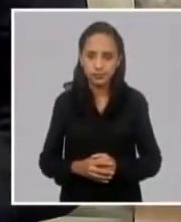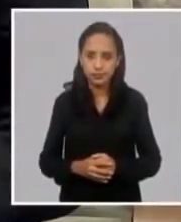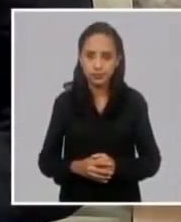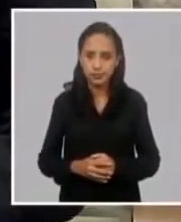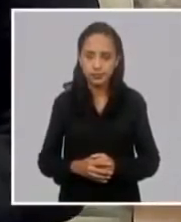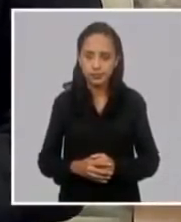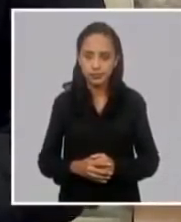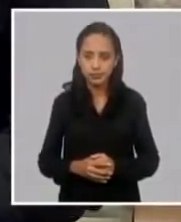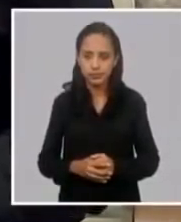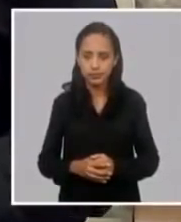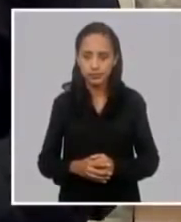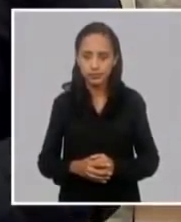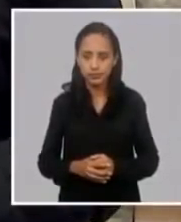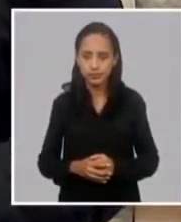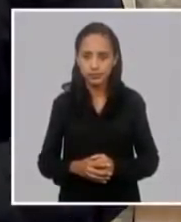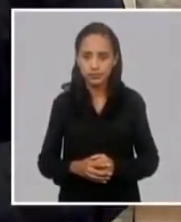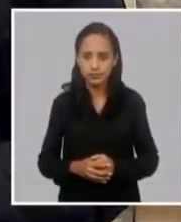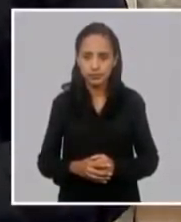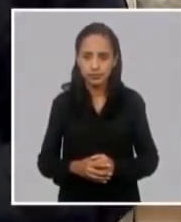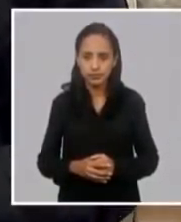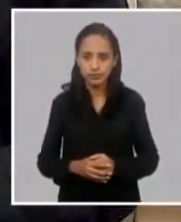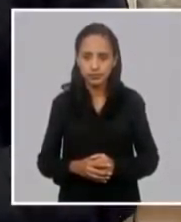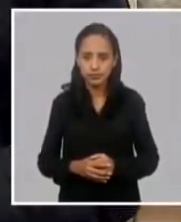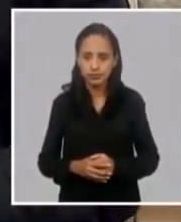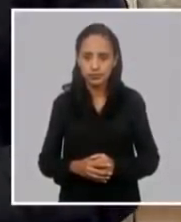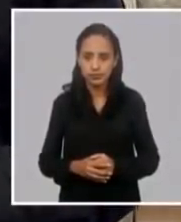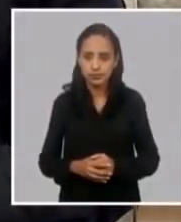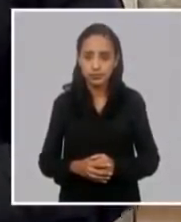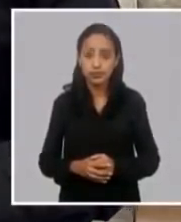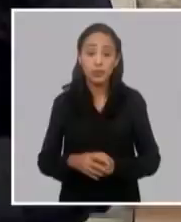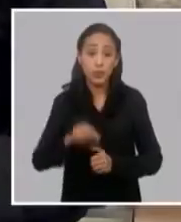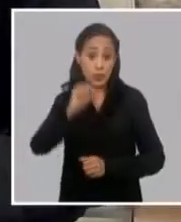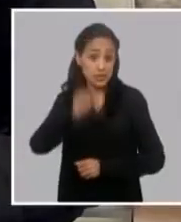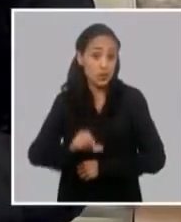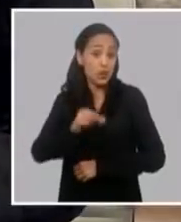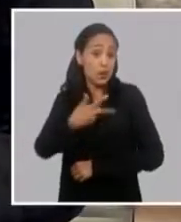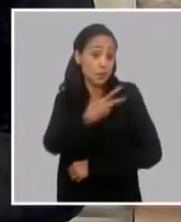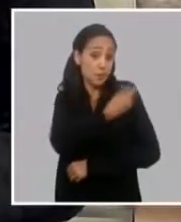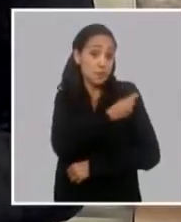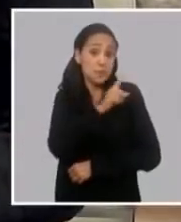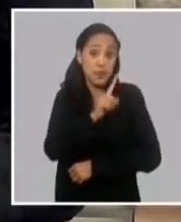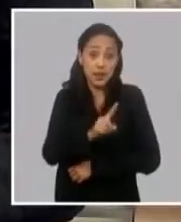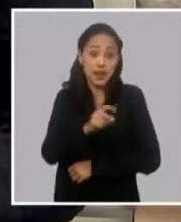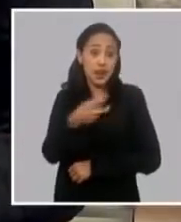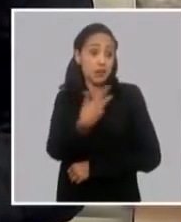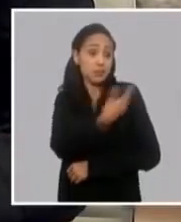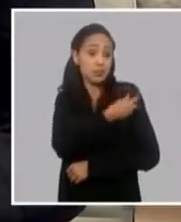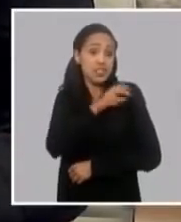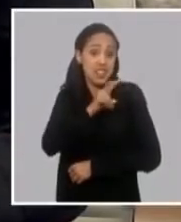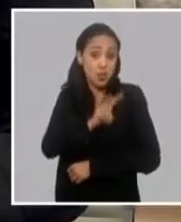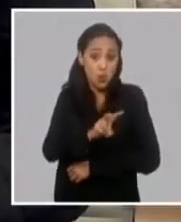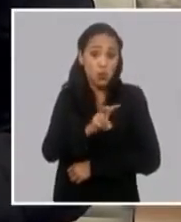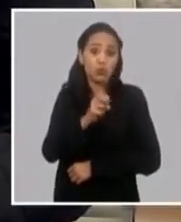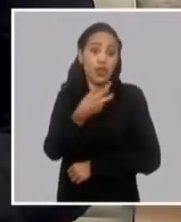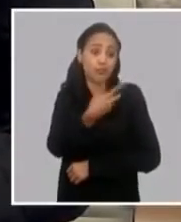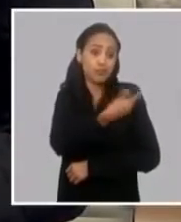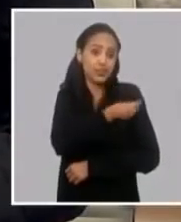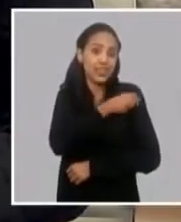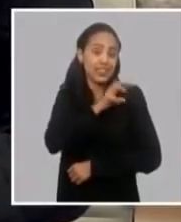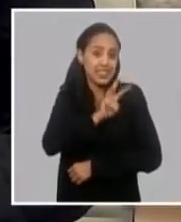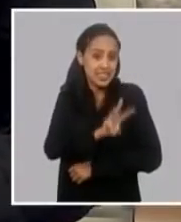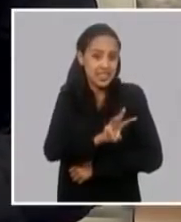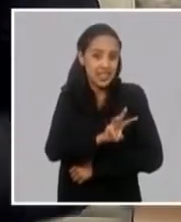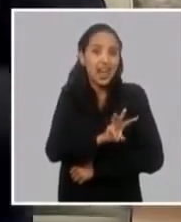avanzar, ya en todos los que empezaron primera, segunda y tercera dosis. Y algunos municipios incluso,